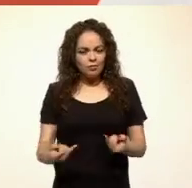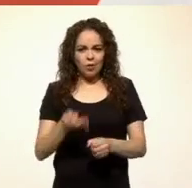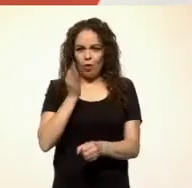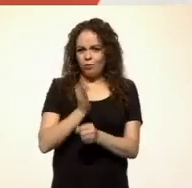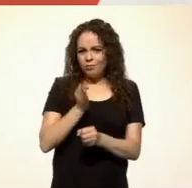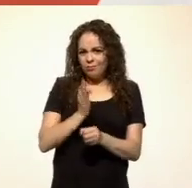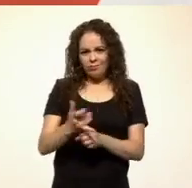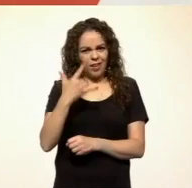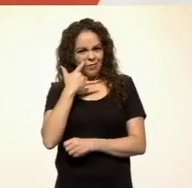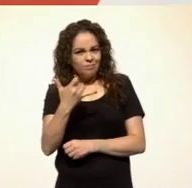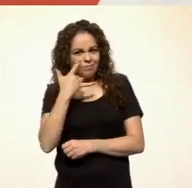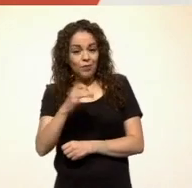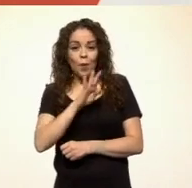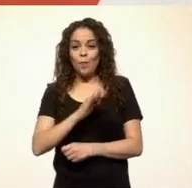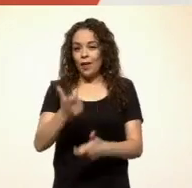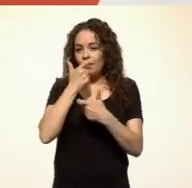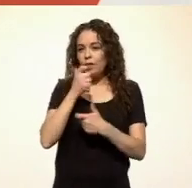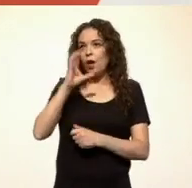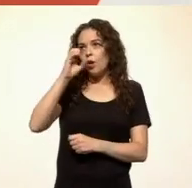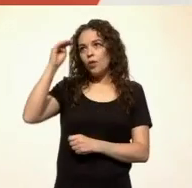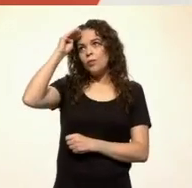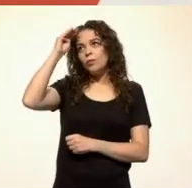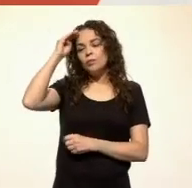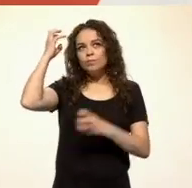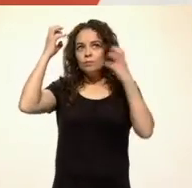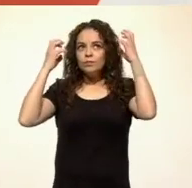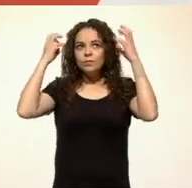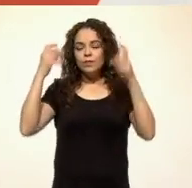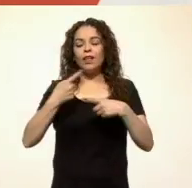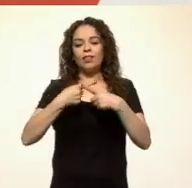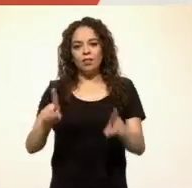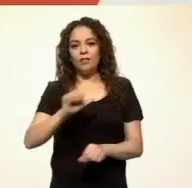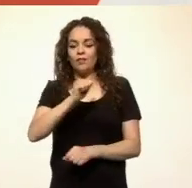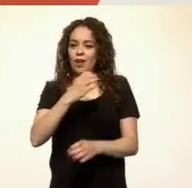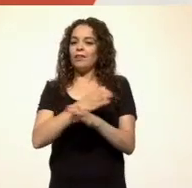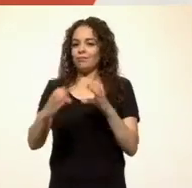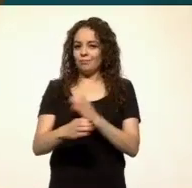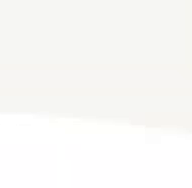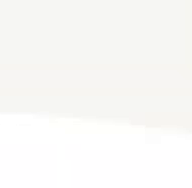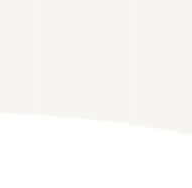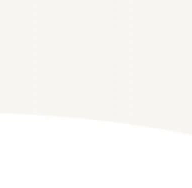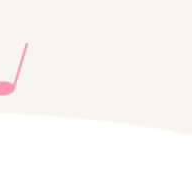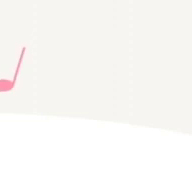nos hacen reír o que nos hacen pensar de una manera distinta sobre las cosas. ¡Corre video!